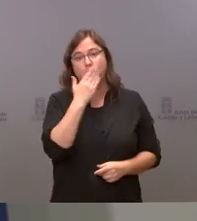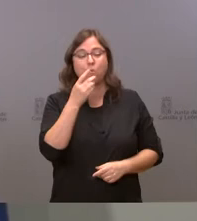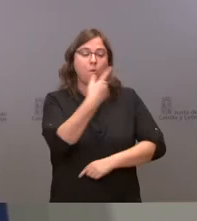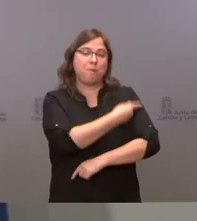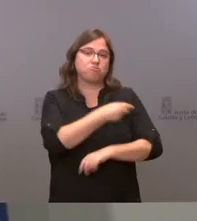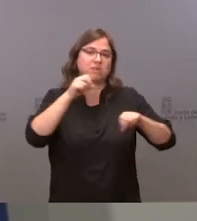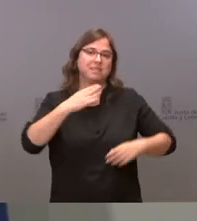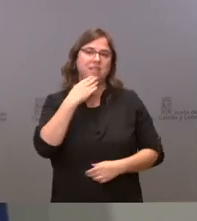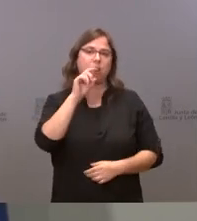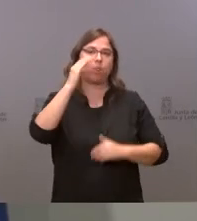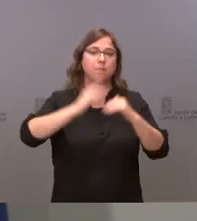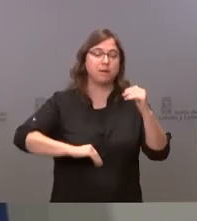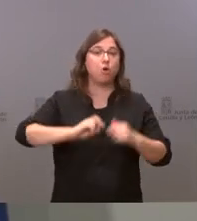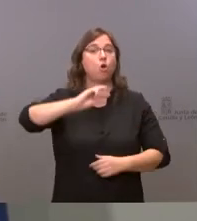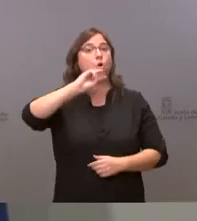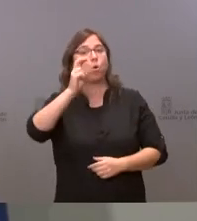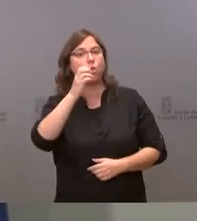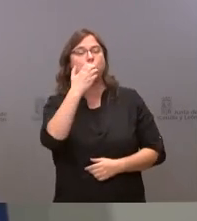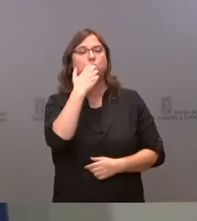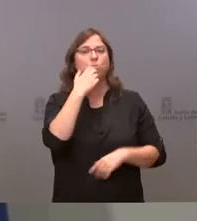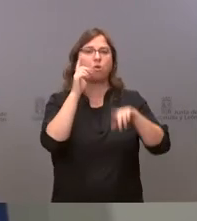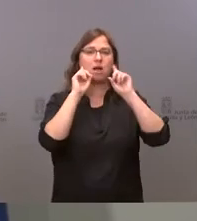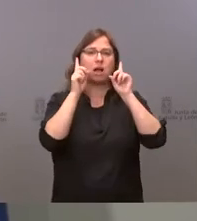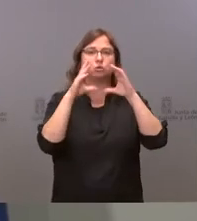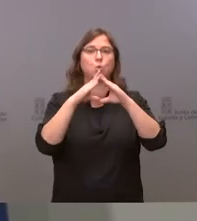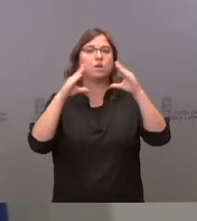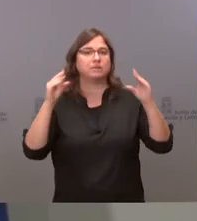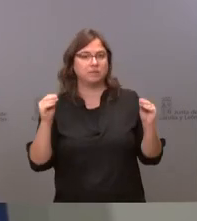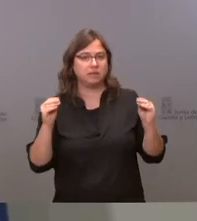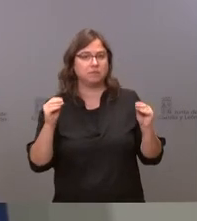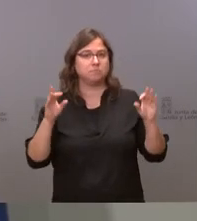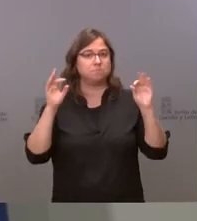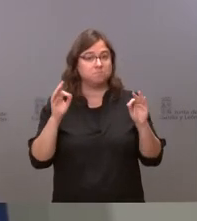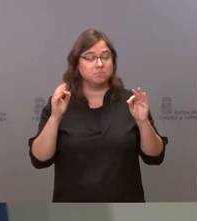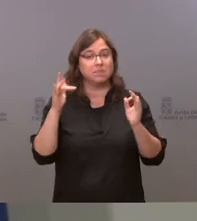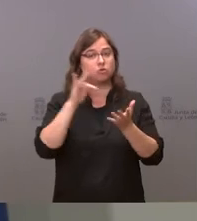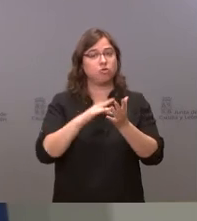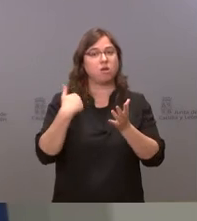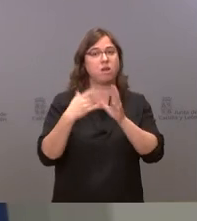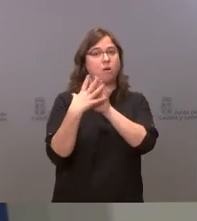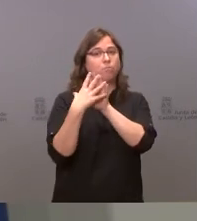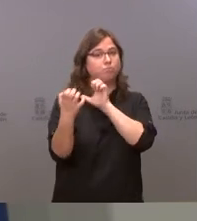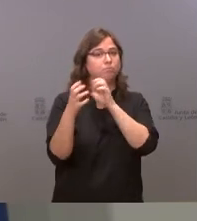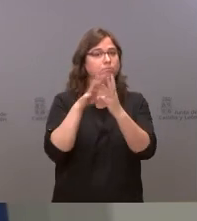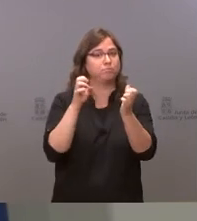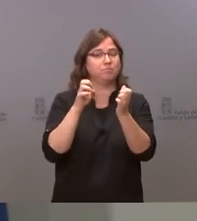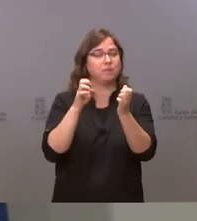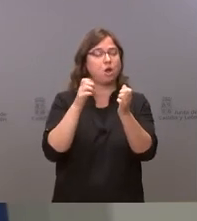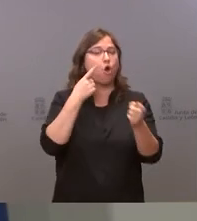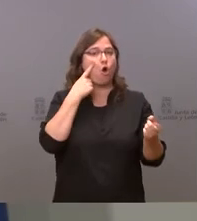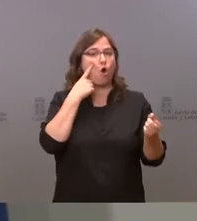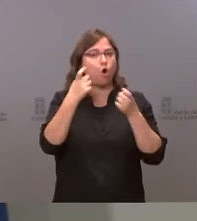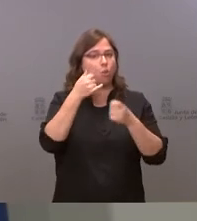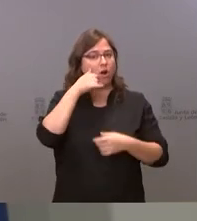otros ámbitos educativos como pudiera ser la universidad en el acuerdo de riesgo controlado